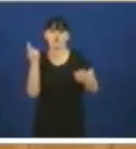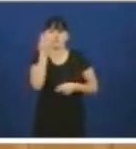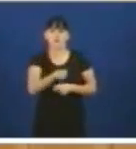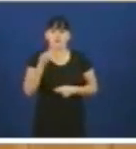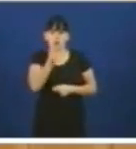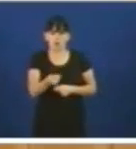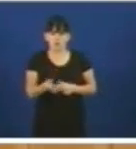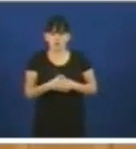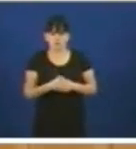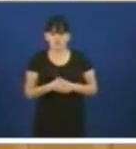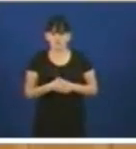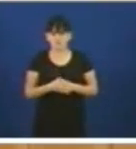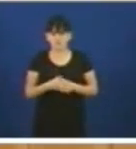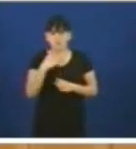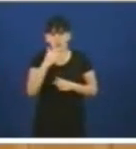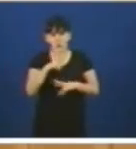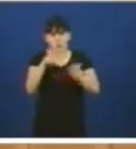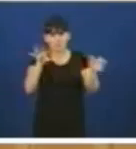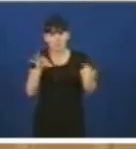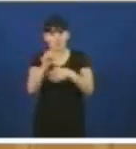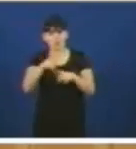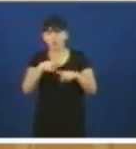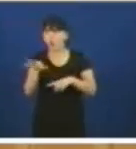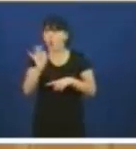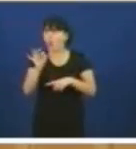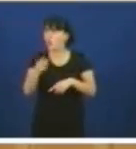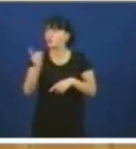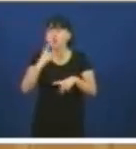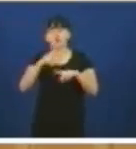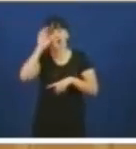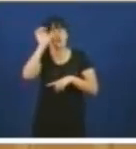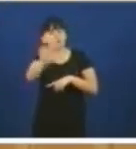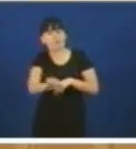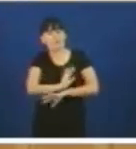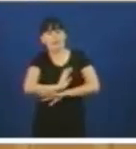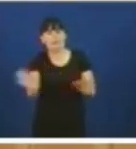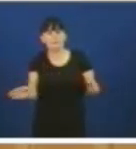política deste bono axud ou están espectadores mire señor consellero